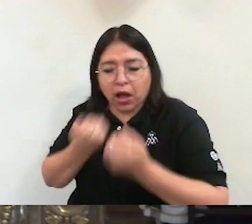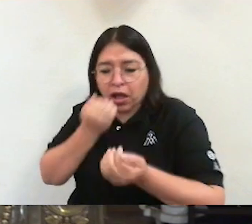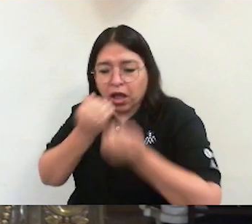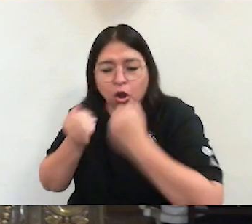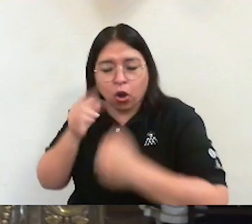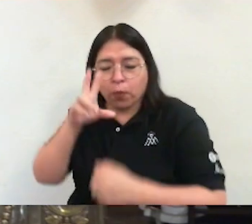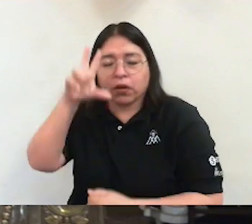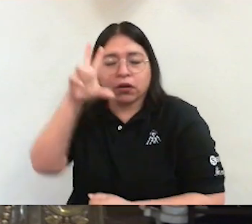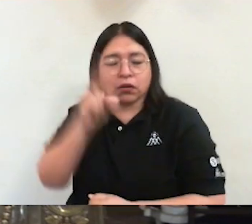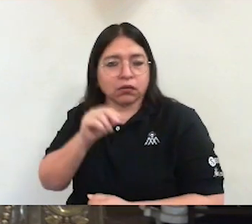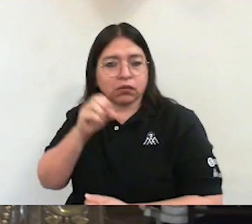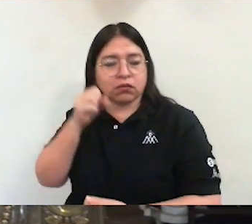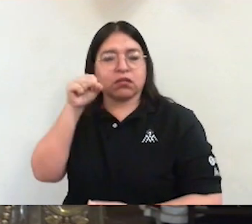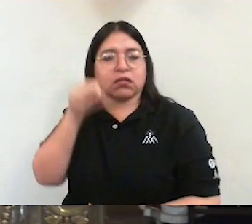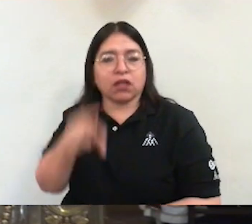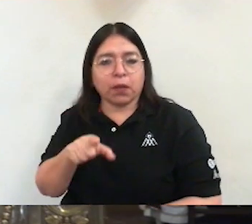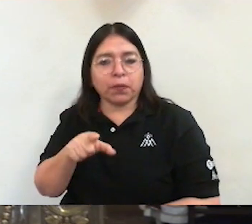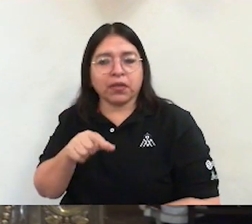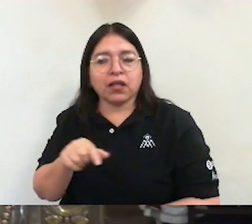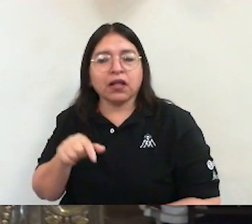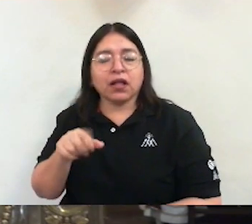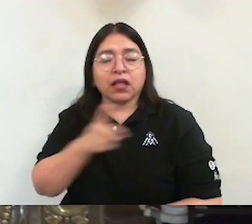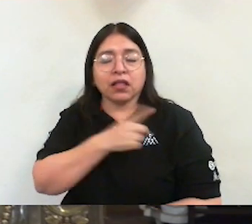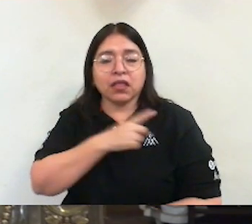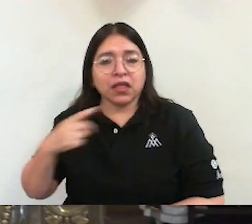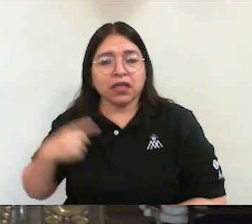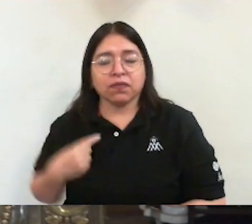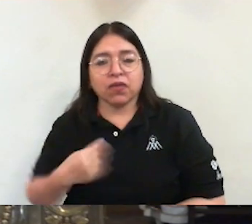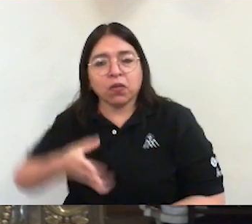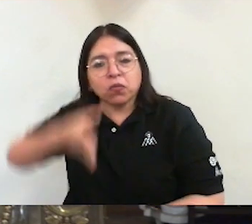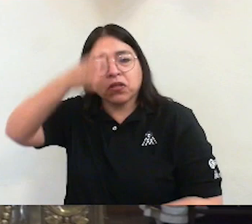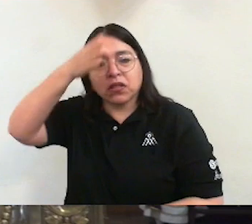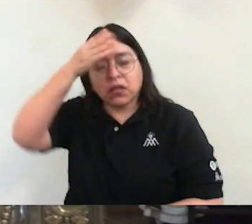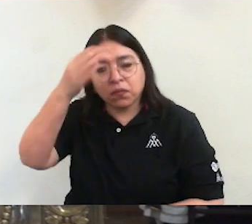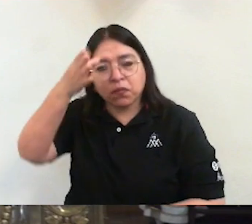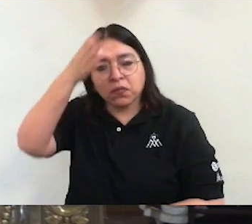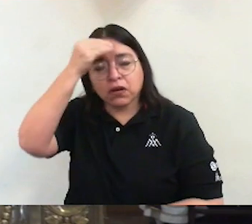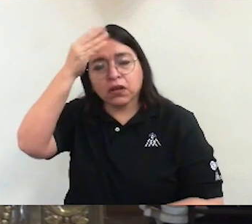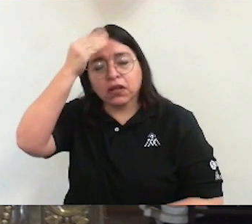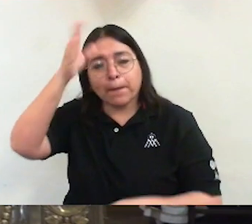sino vive de la palabra que viene de su boca.